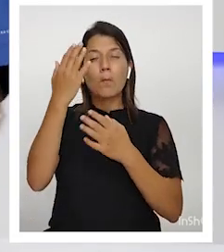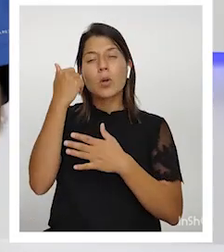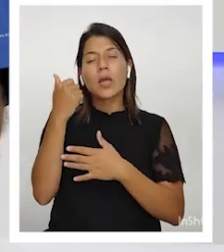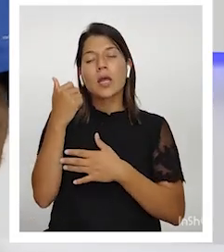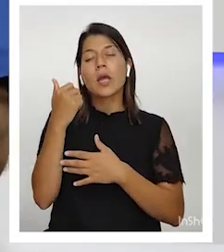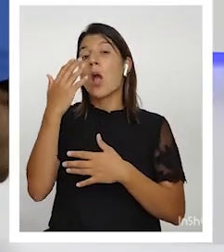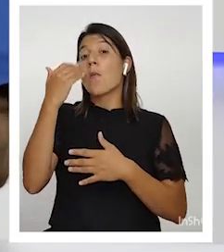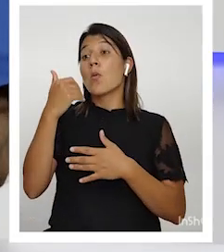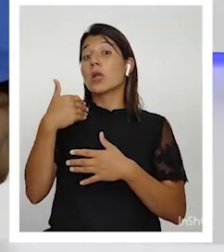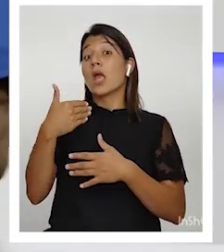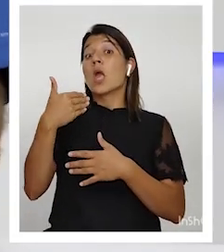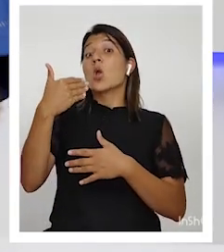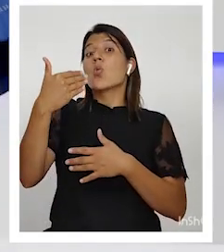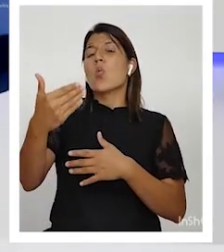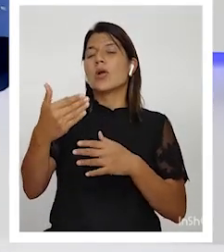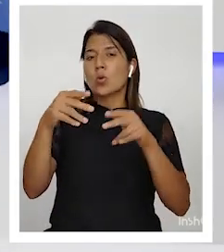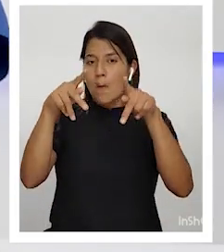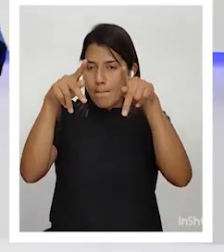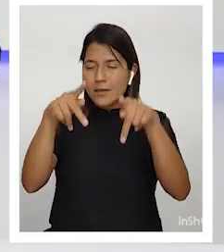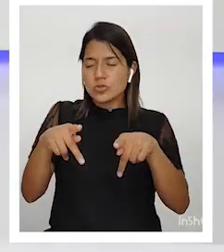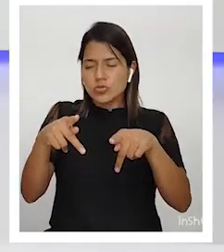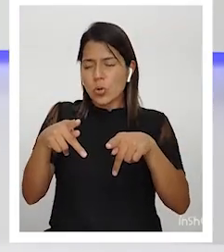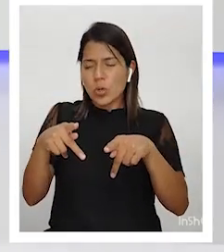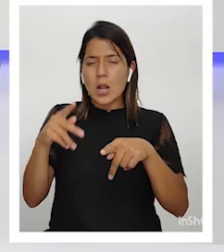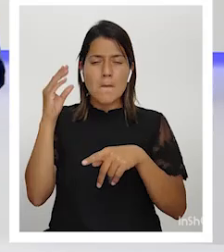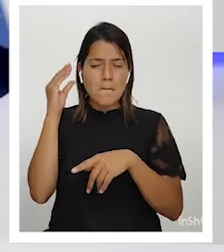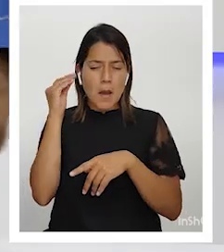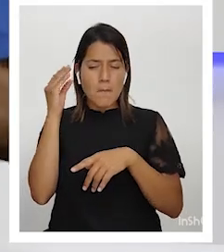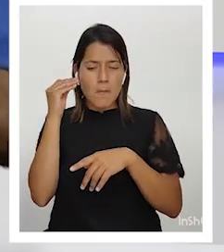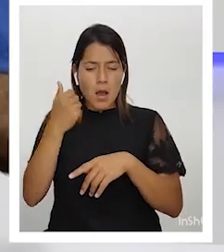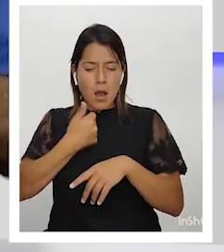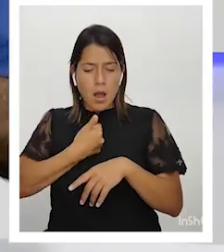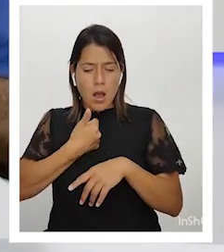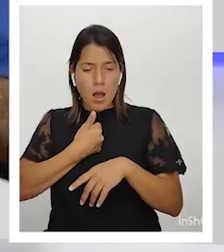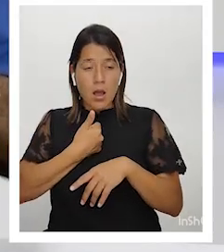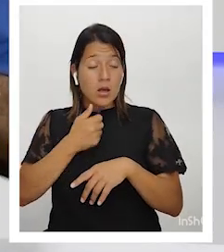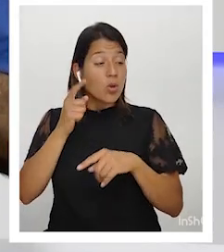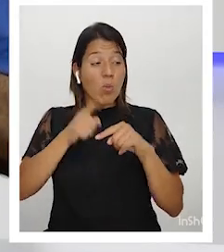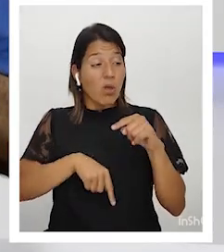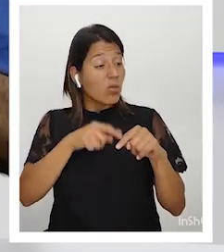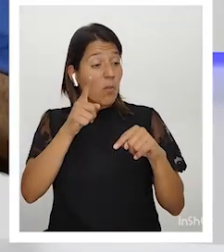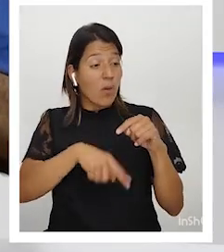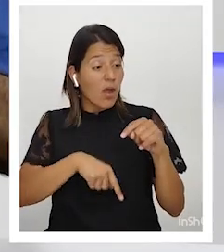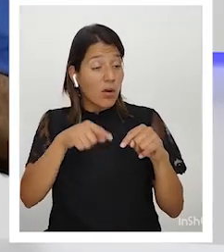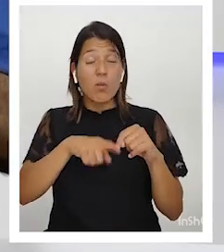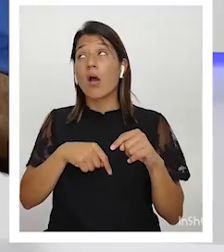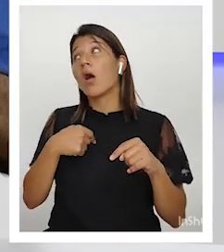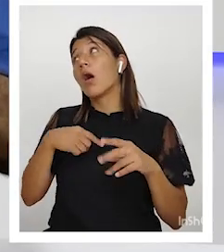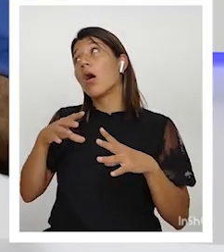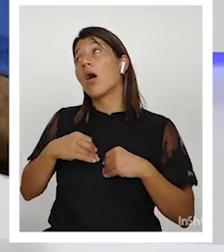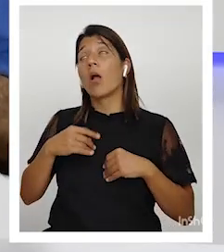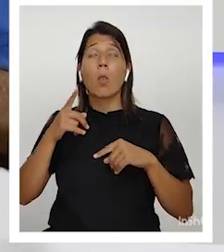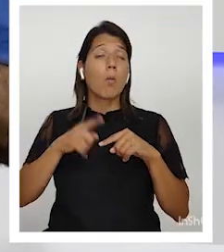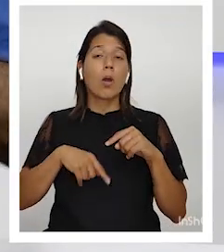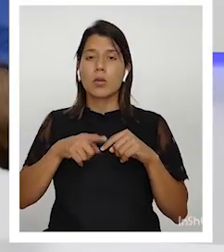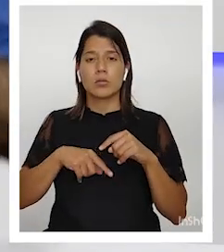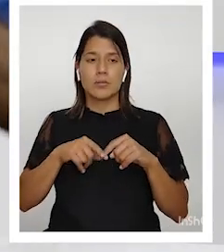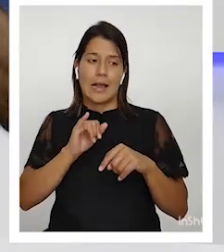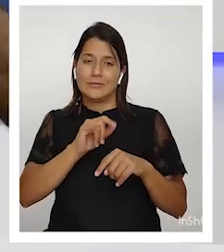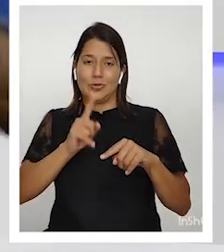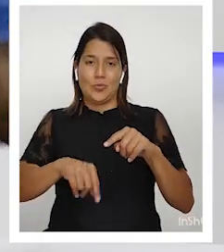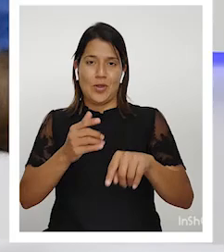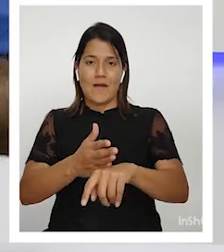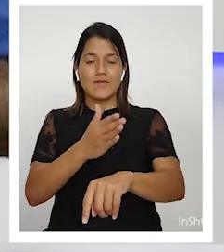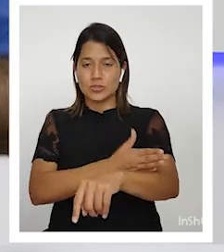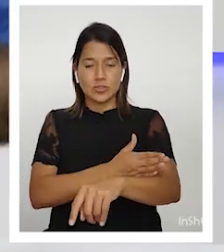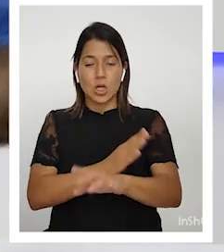mientras la gente obedezca a la voz interior que le dice usted no puede porque usted es inútil, la cosa no camina. Camina cuando se demuestra